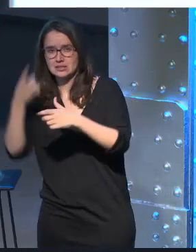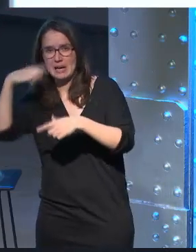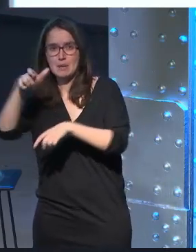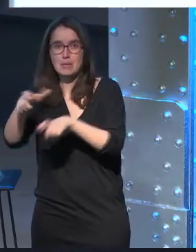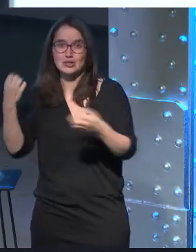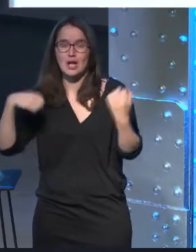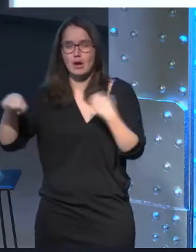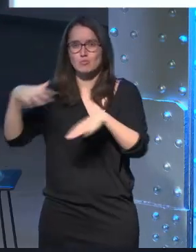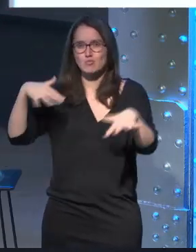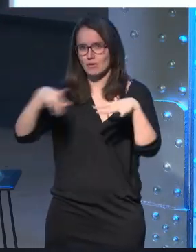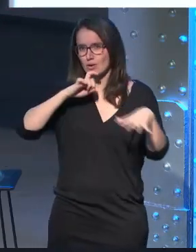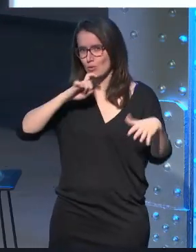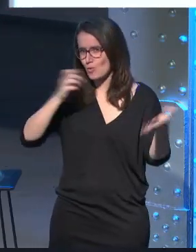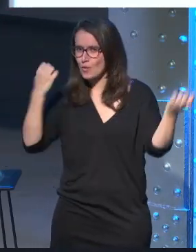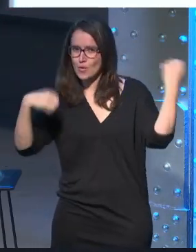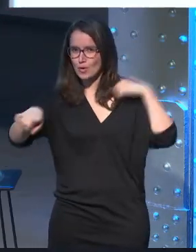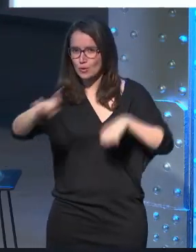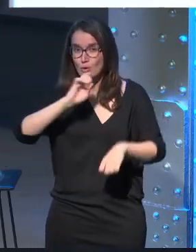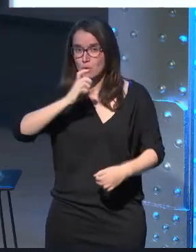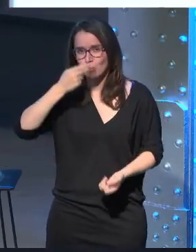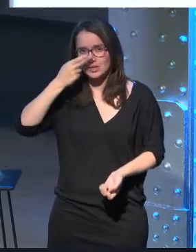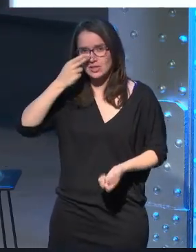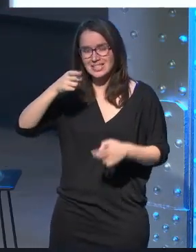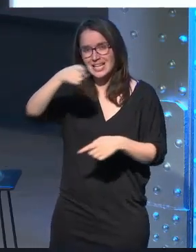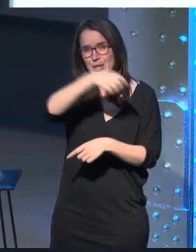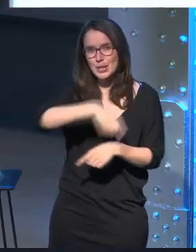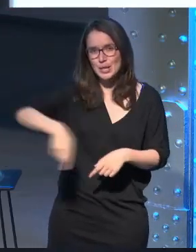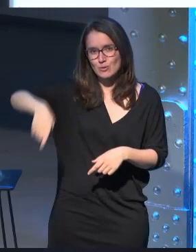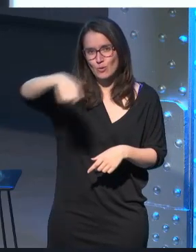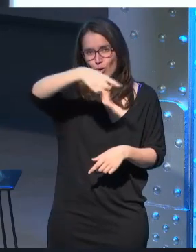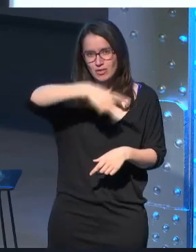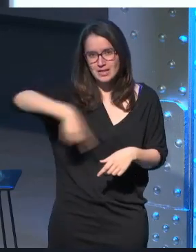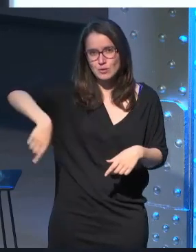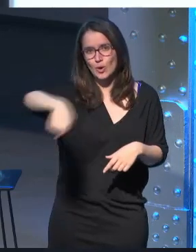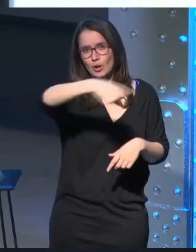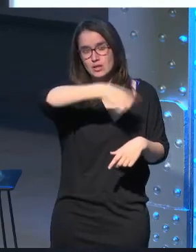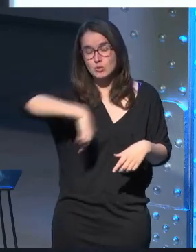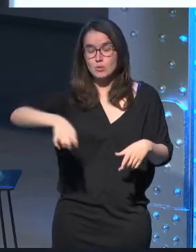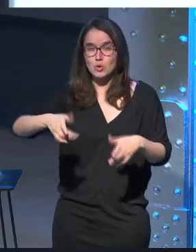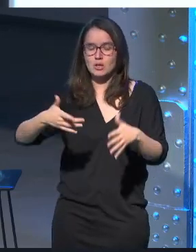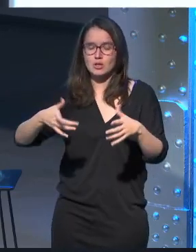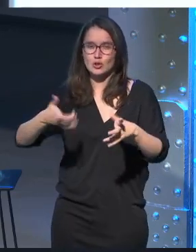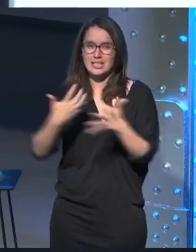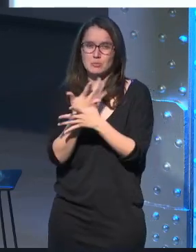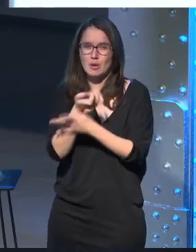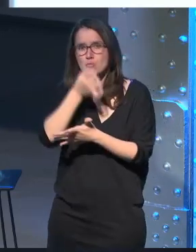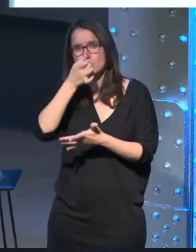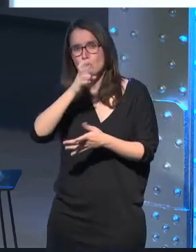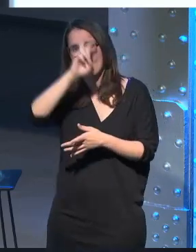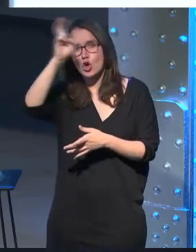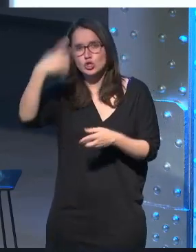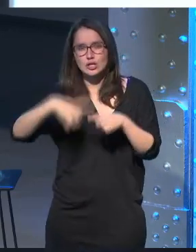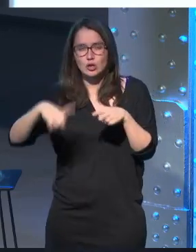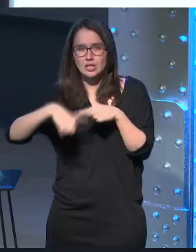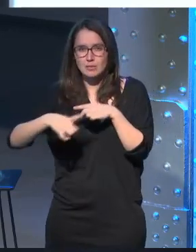entorno es muy interesante los círculos concéntricos porque nos da una idea de uno de los de otros de los